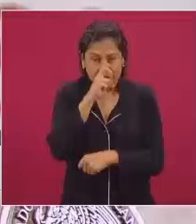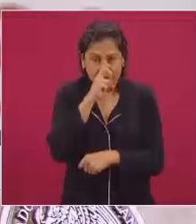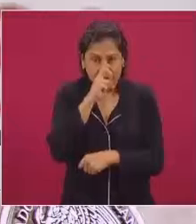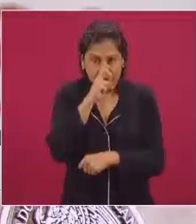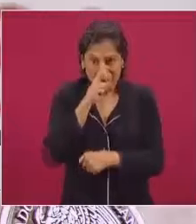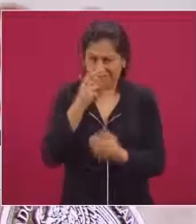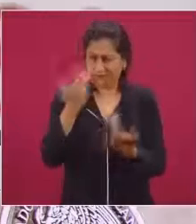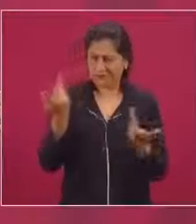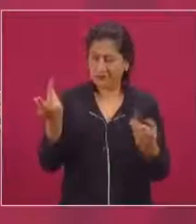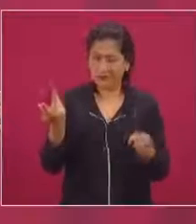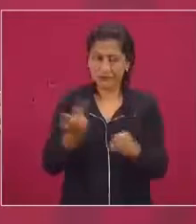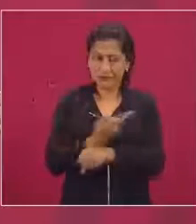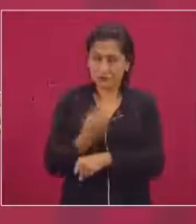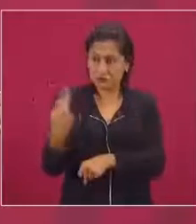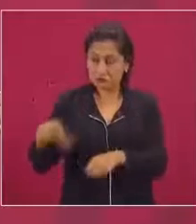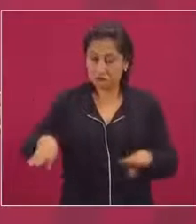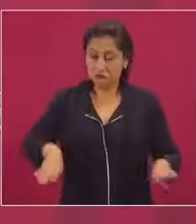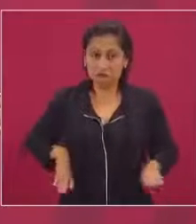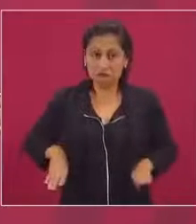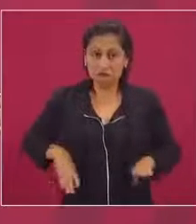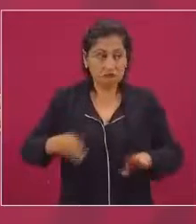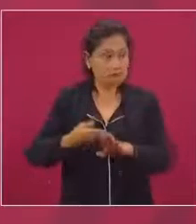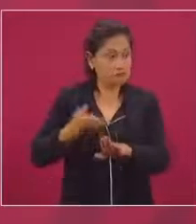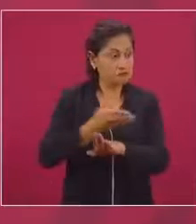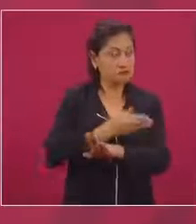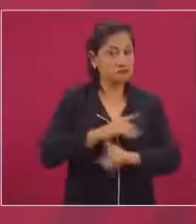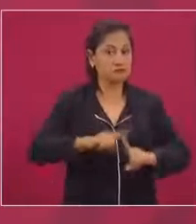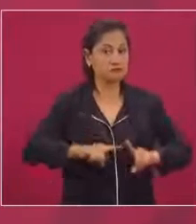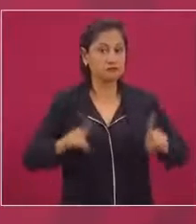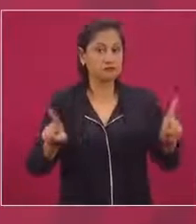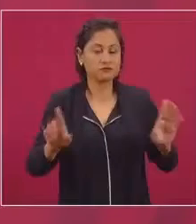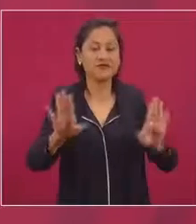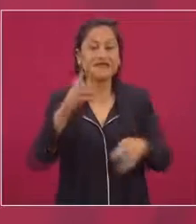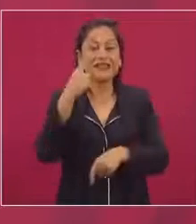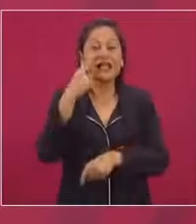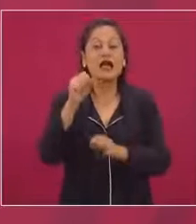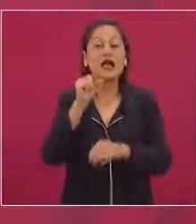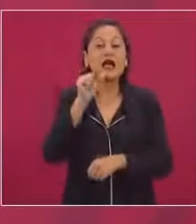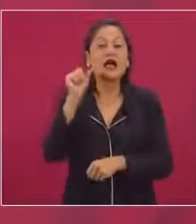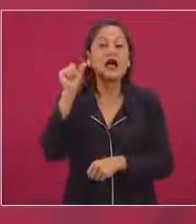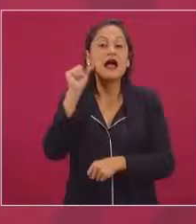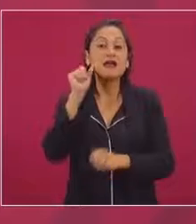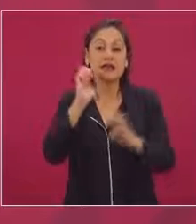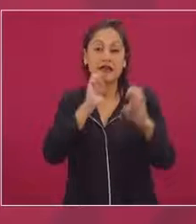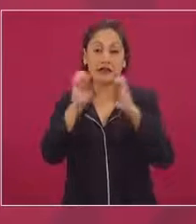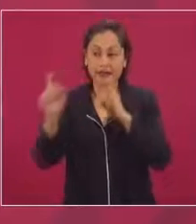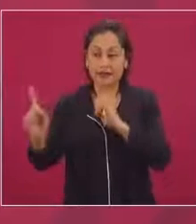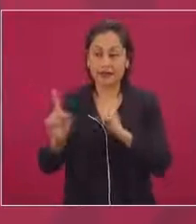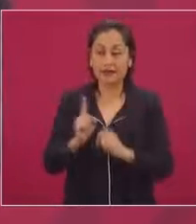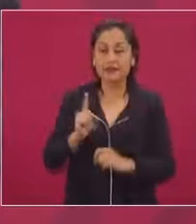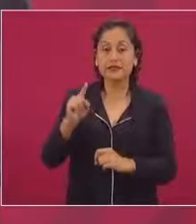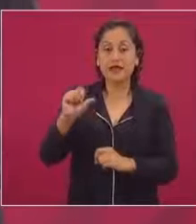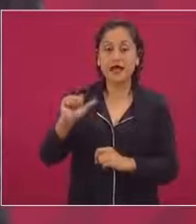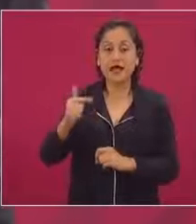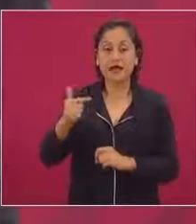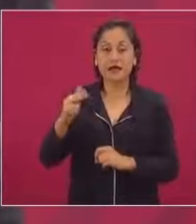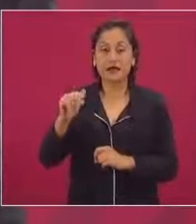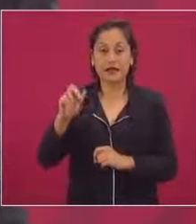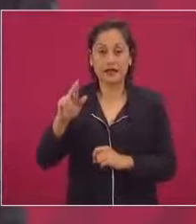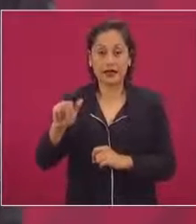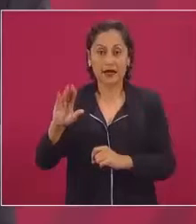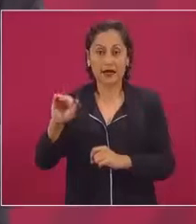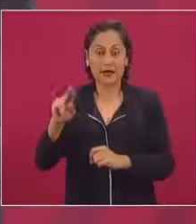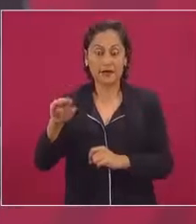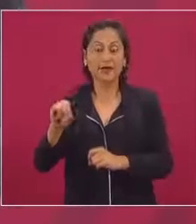Ayer le hacen una entrevista a Aguilar Camino y se